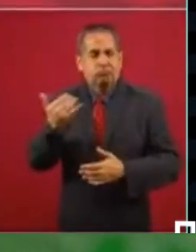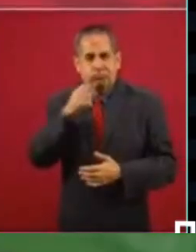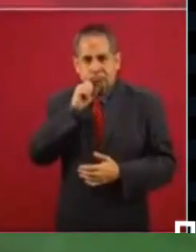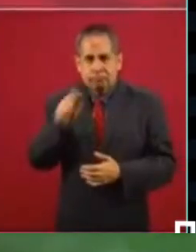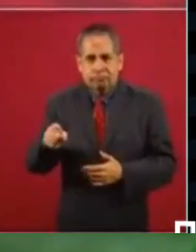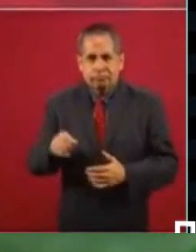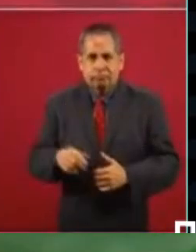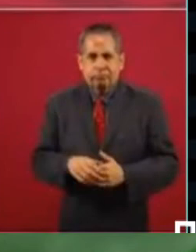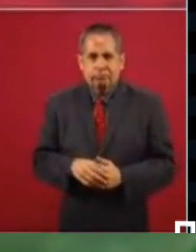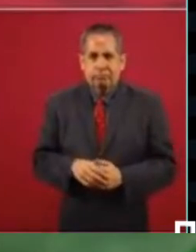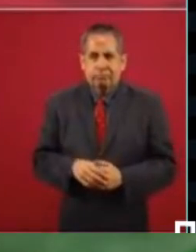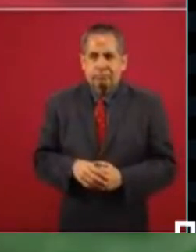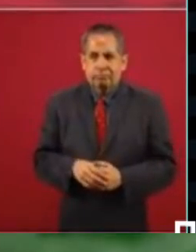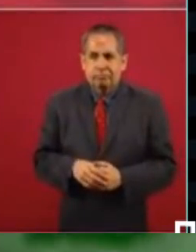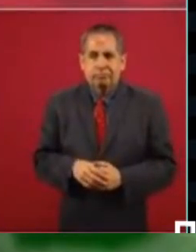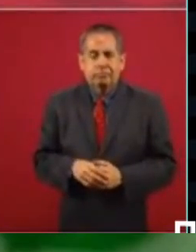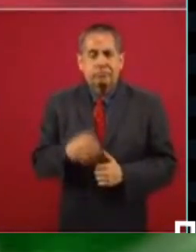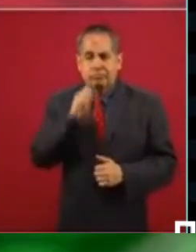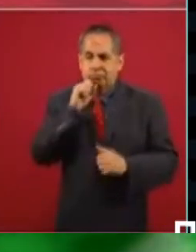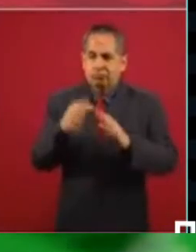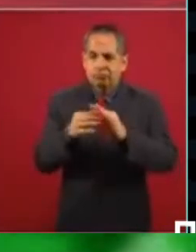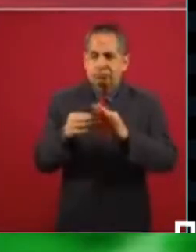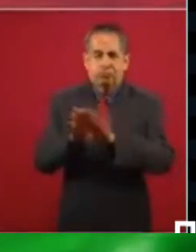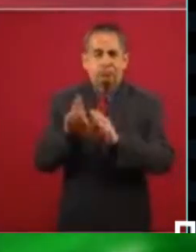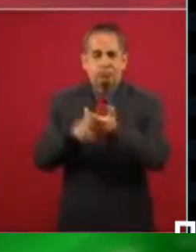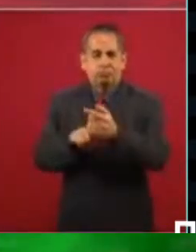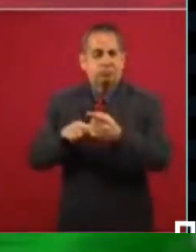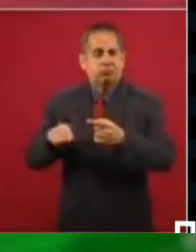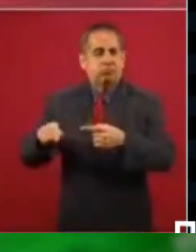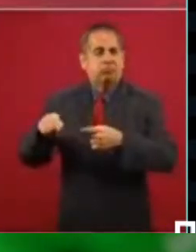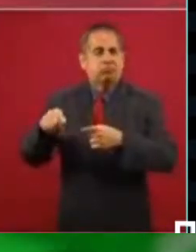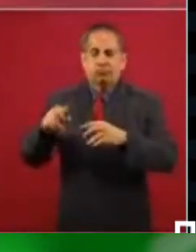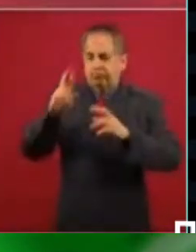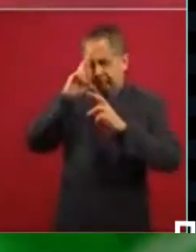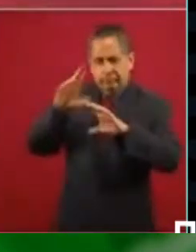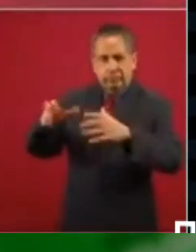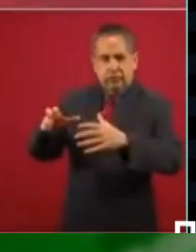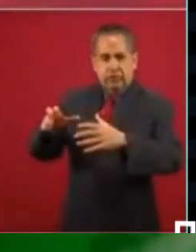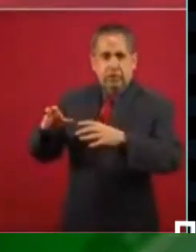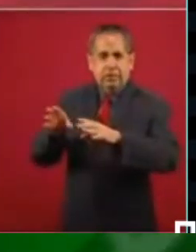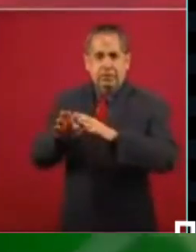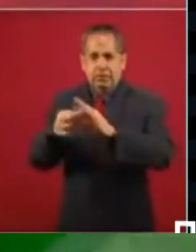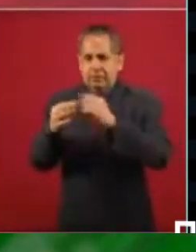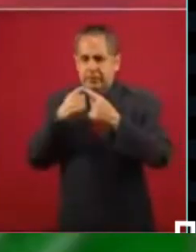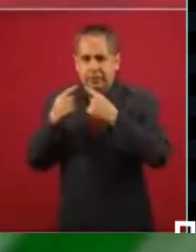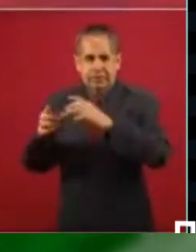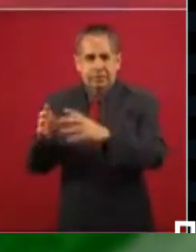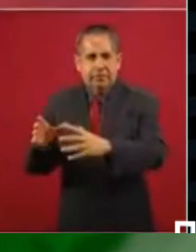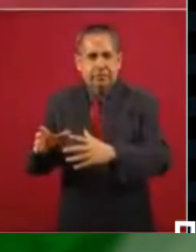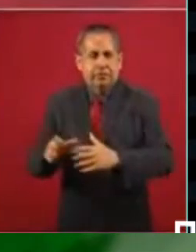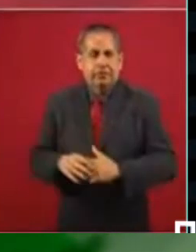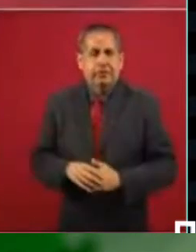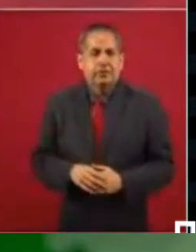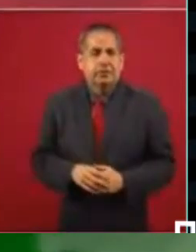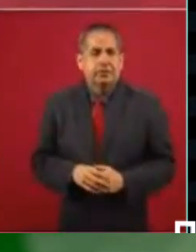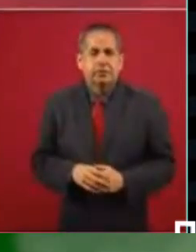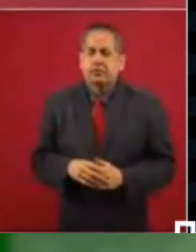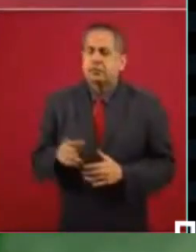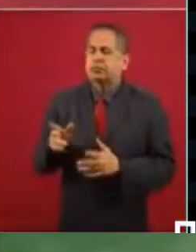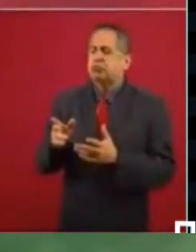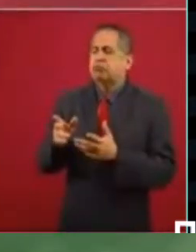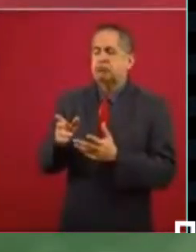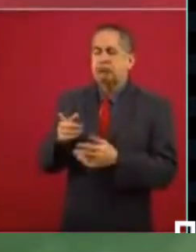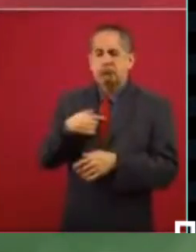de defensa